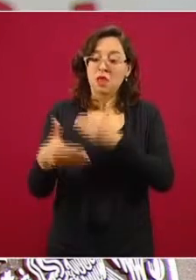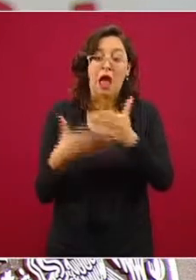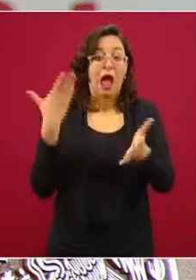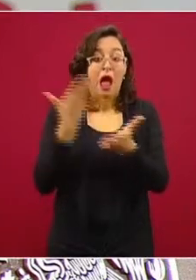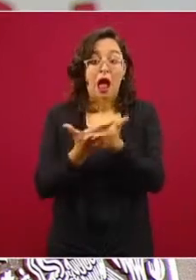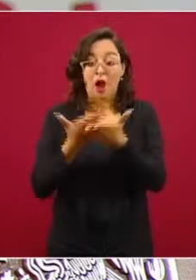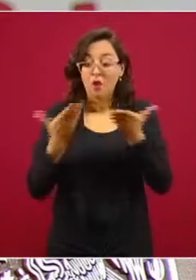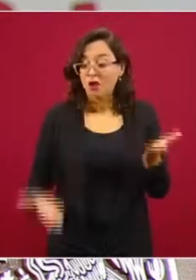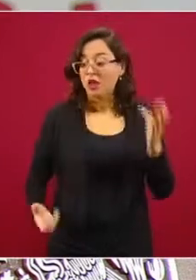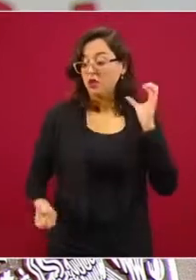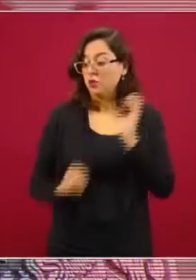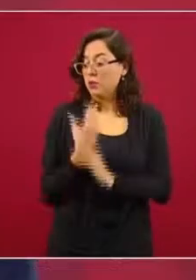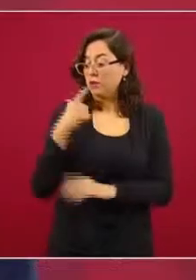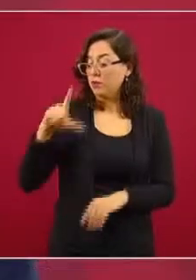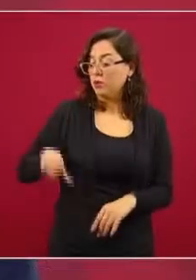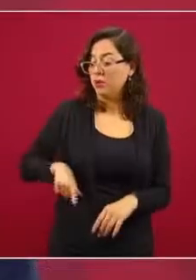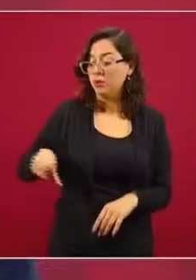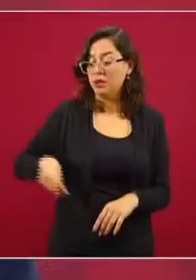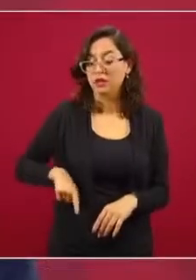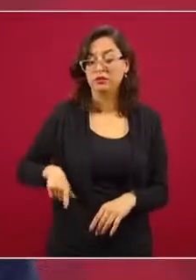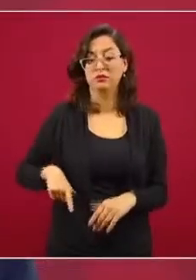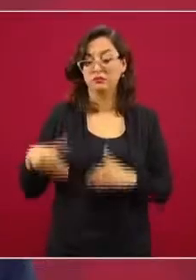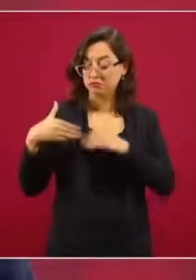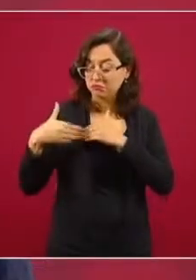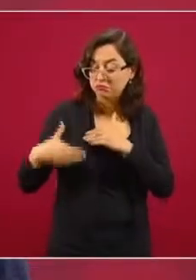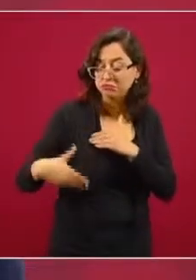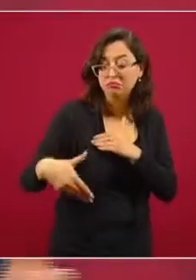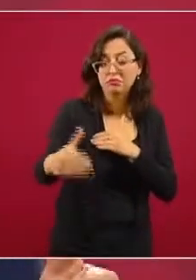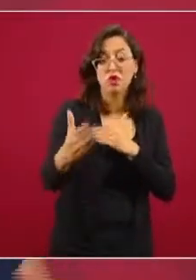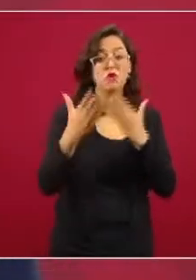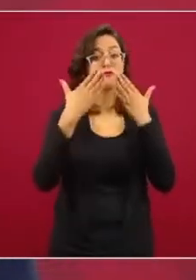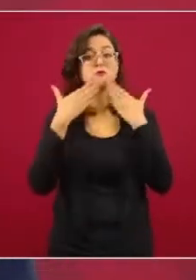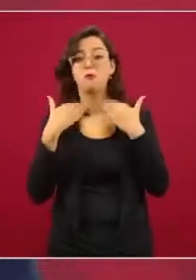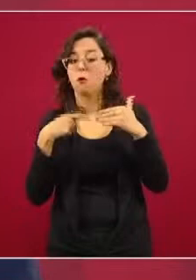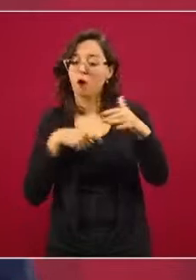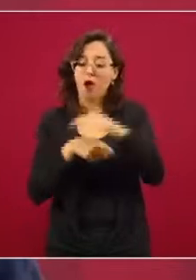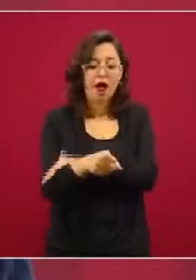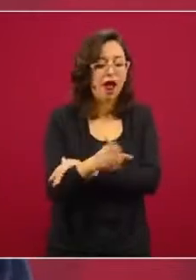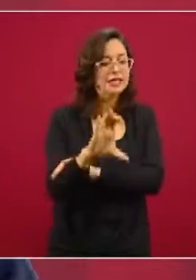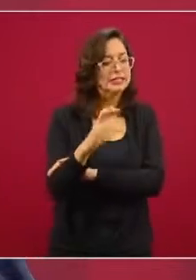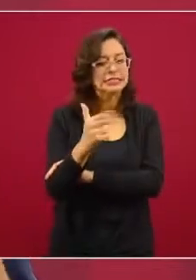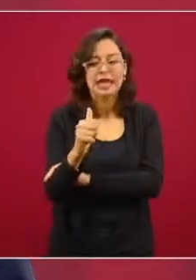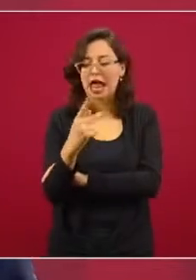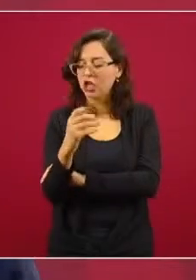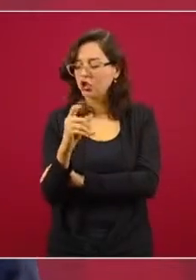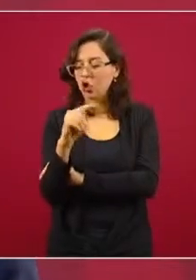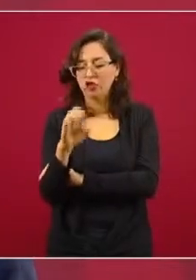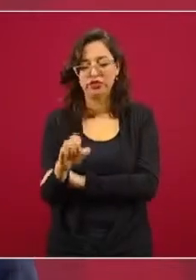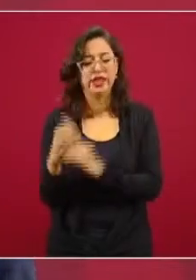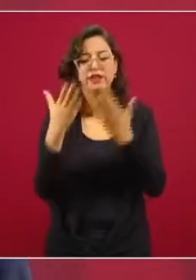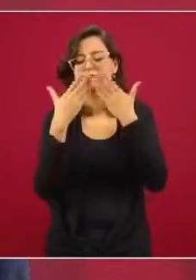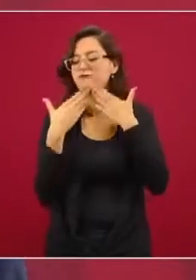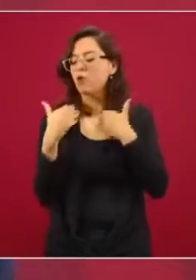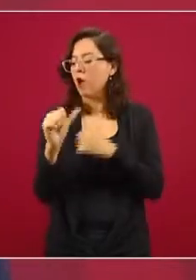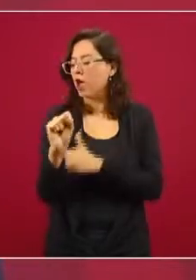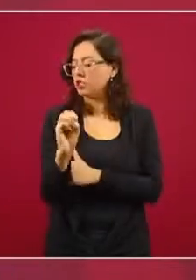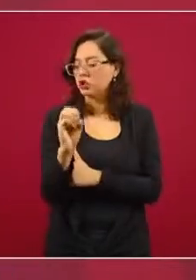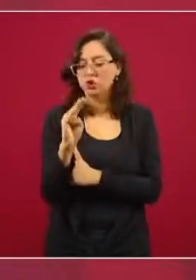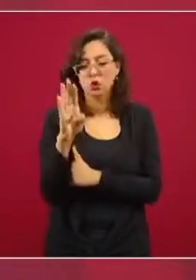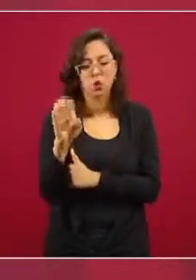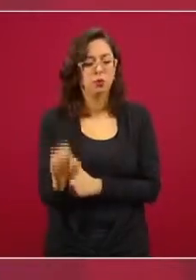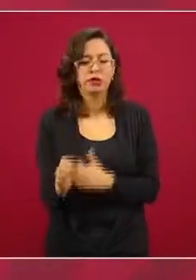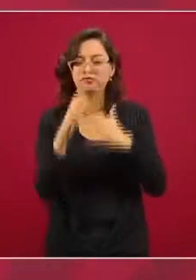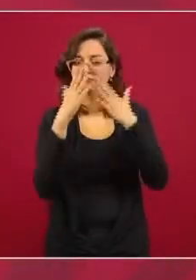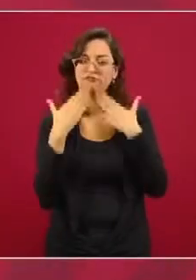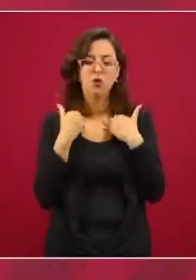ni hay sobre, porque también en